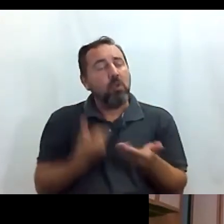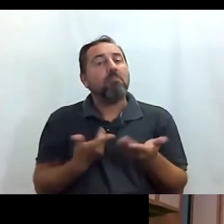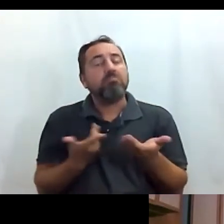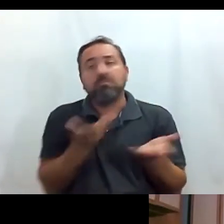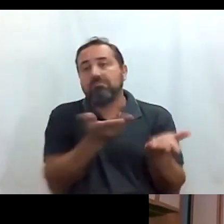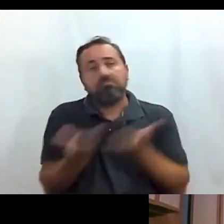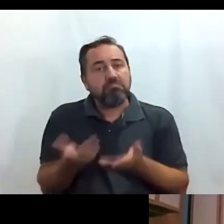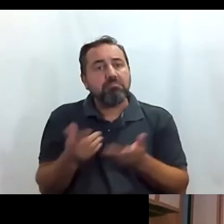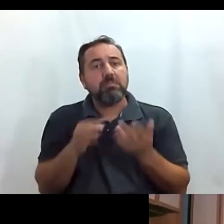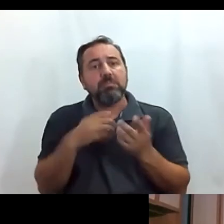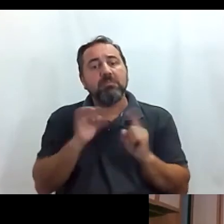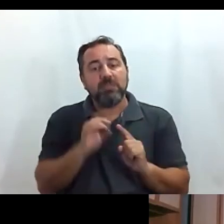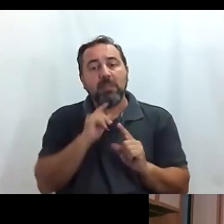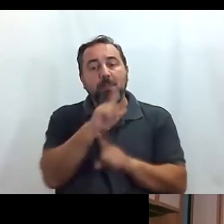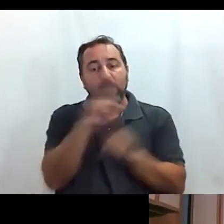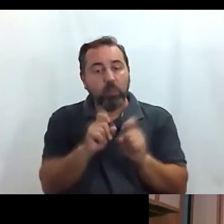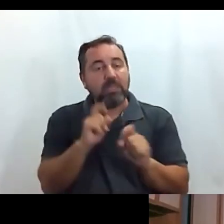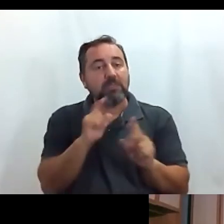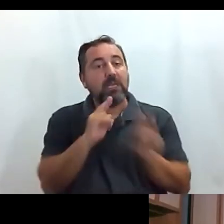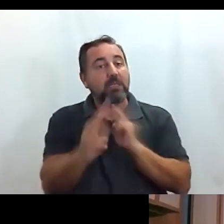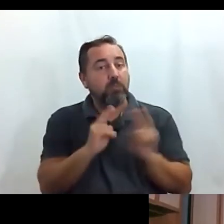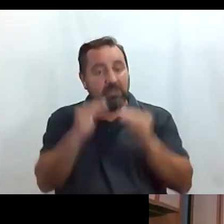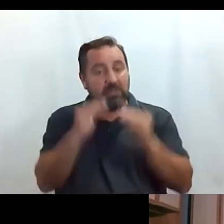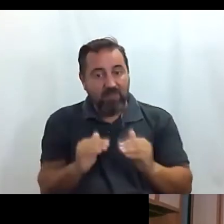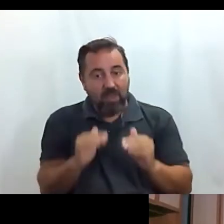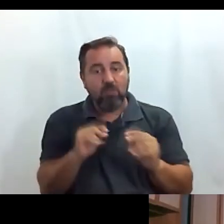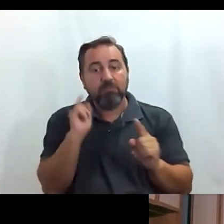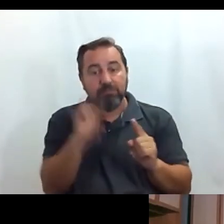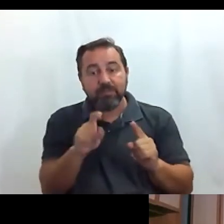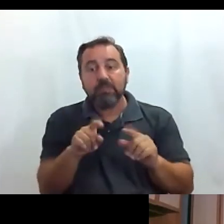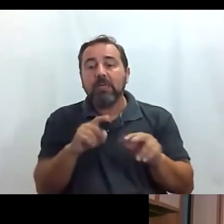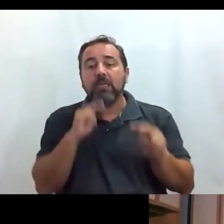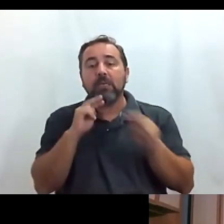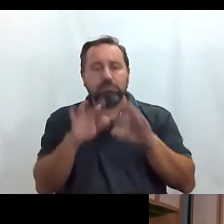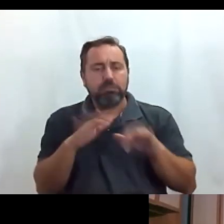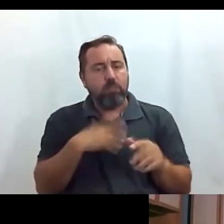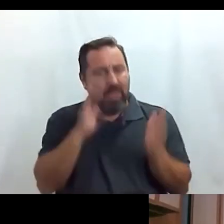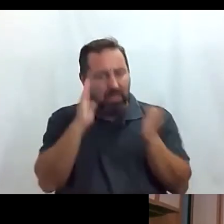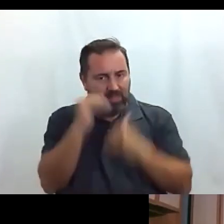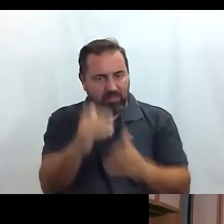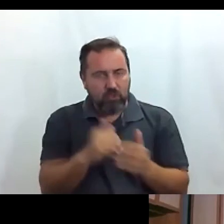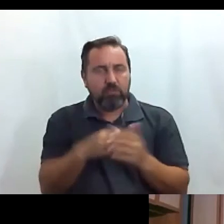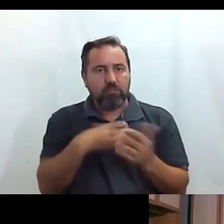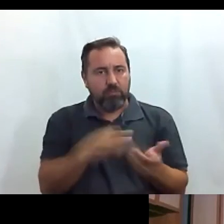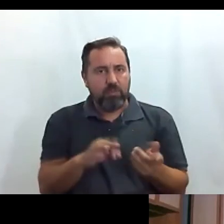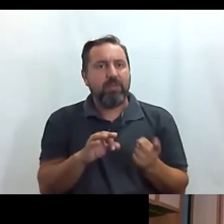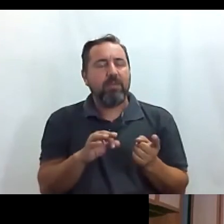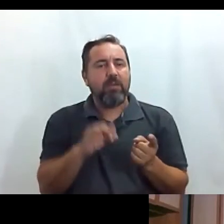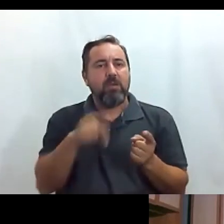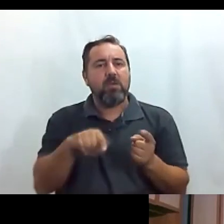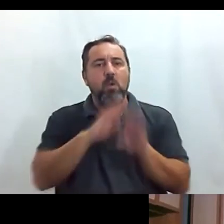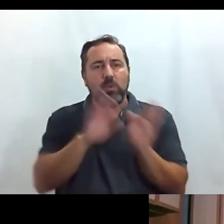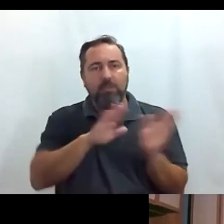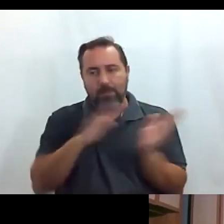escribáis en el apartado de preguntas y respuestas abajo para poder también atenderos en esta última